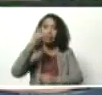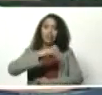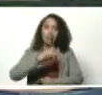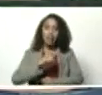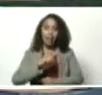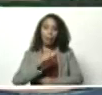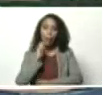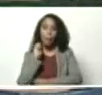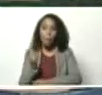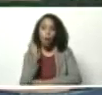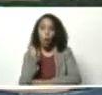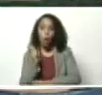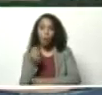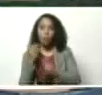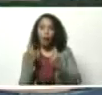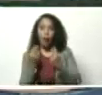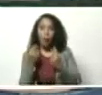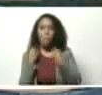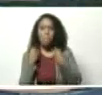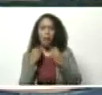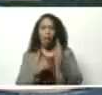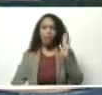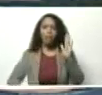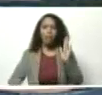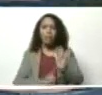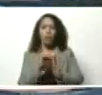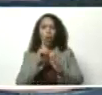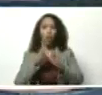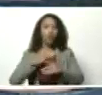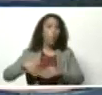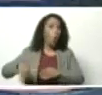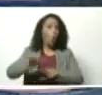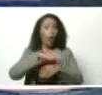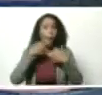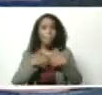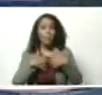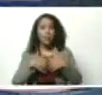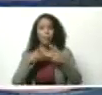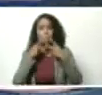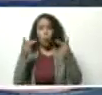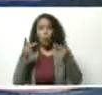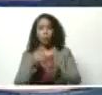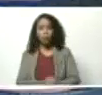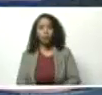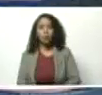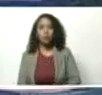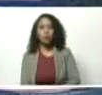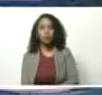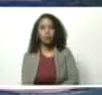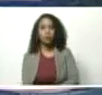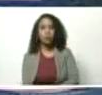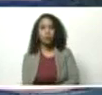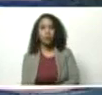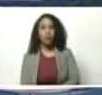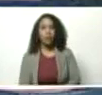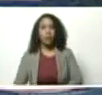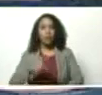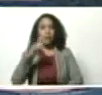capital para el desarrollo de todas las empresas públicas. Necesitamos tecnología,